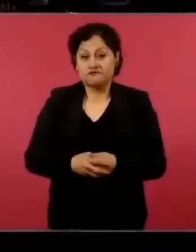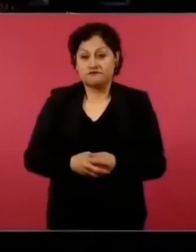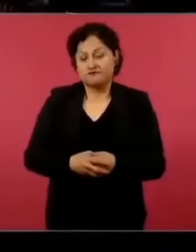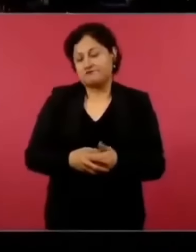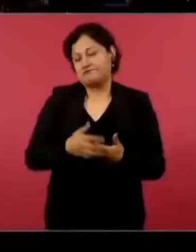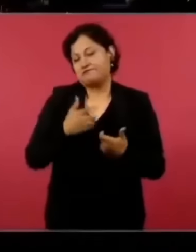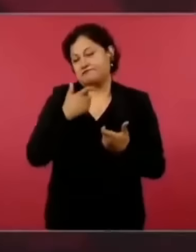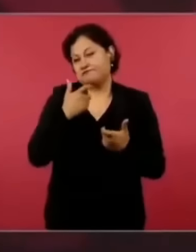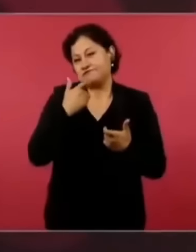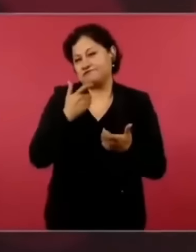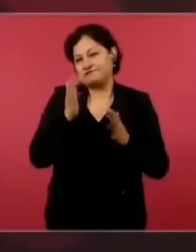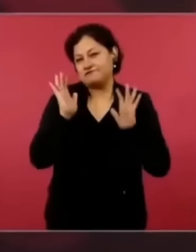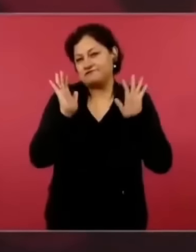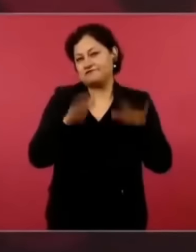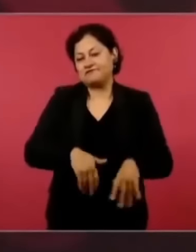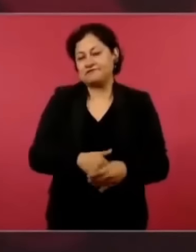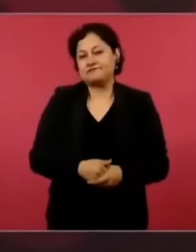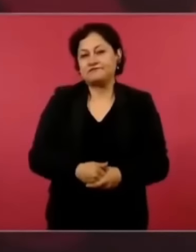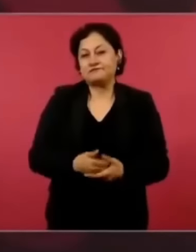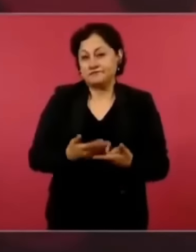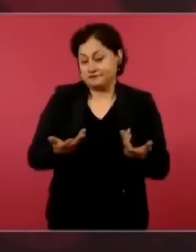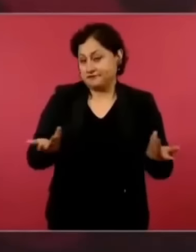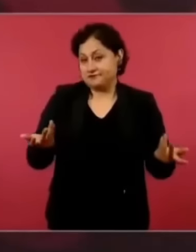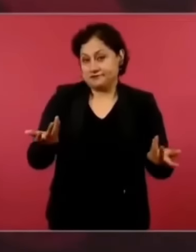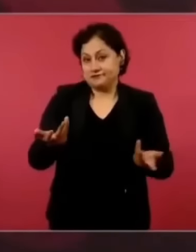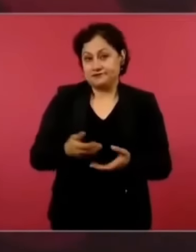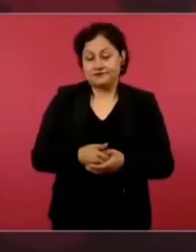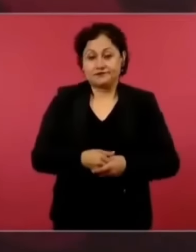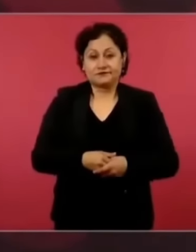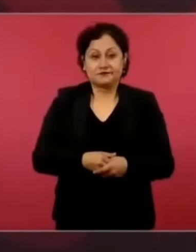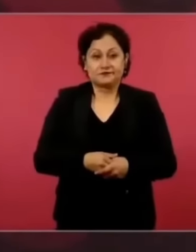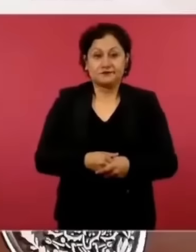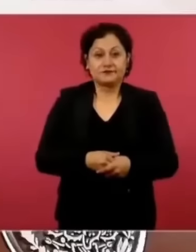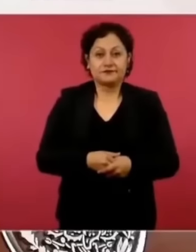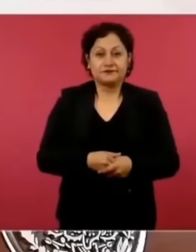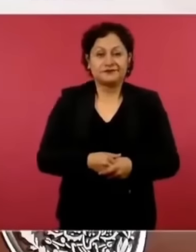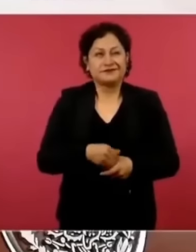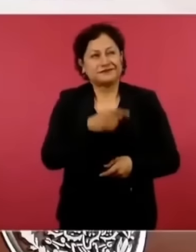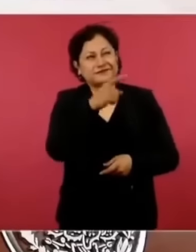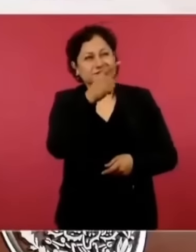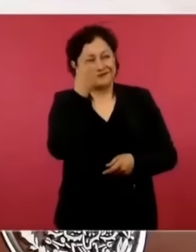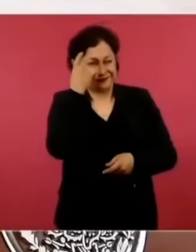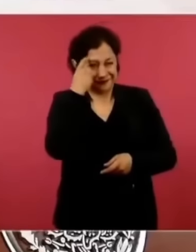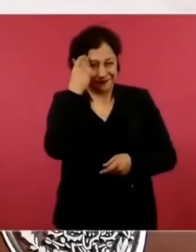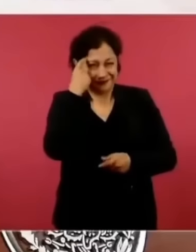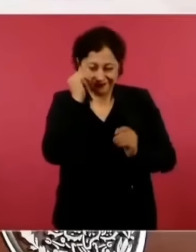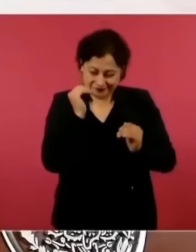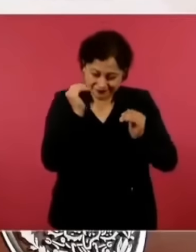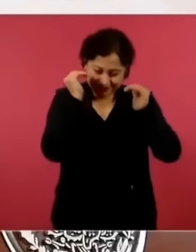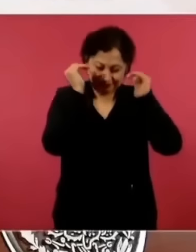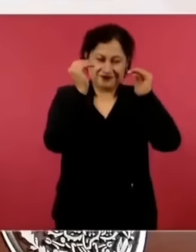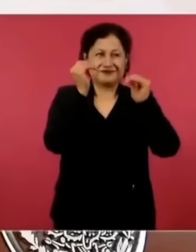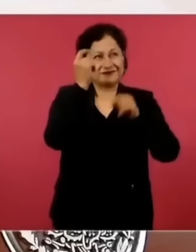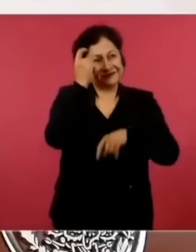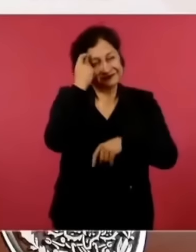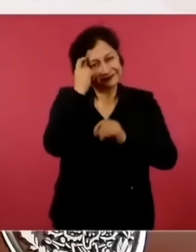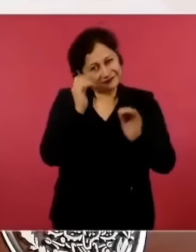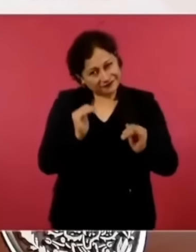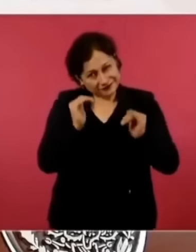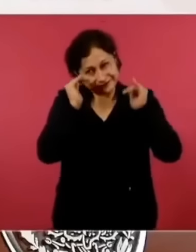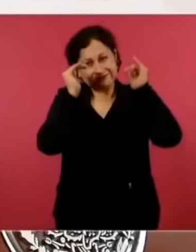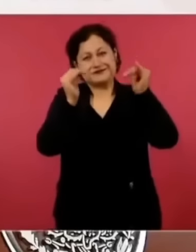Ojalá y le piensen más, porque nos va a ayudar mucho